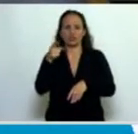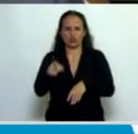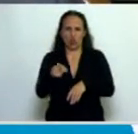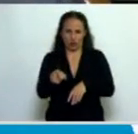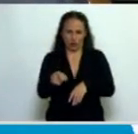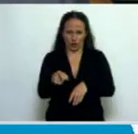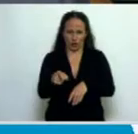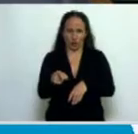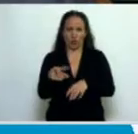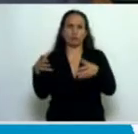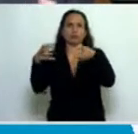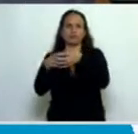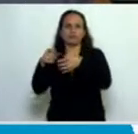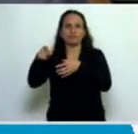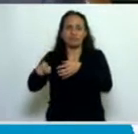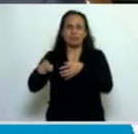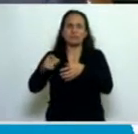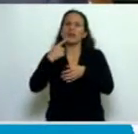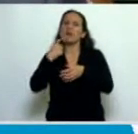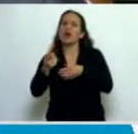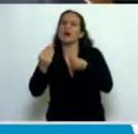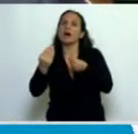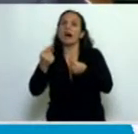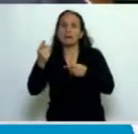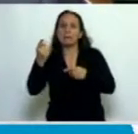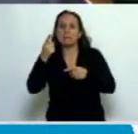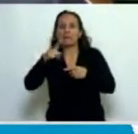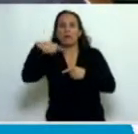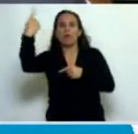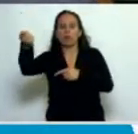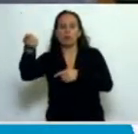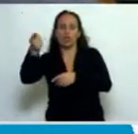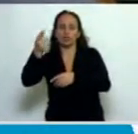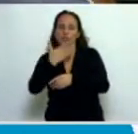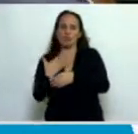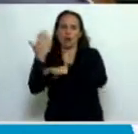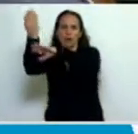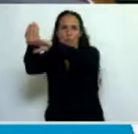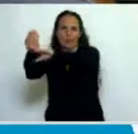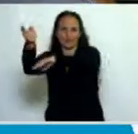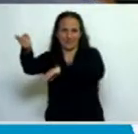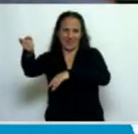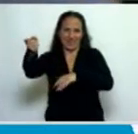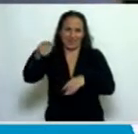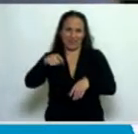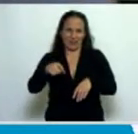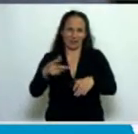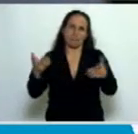la acción del próximo titular del Poder Ejecutivo, más allá de que esta